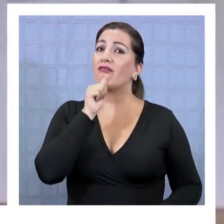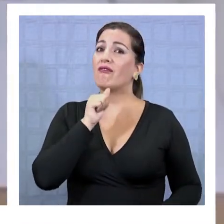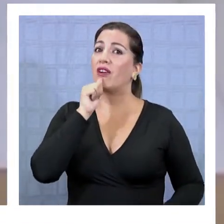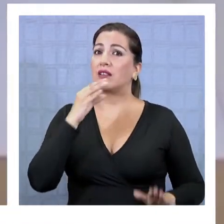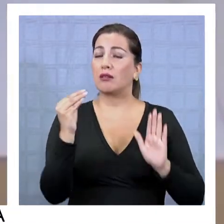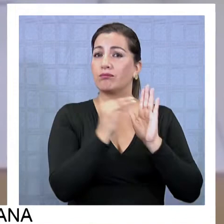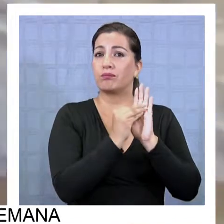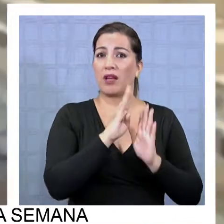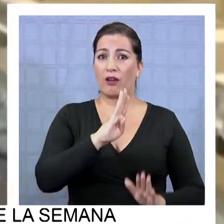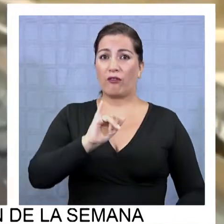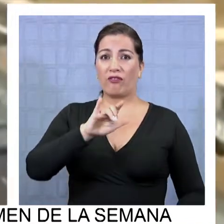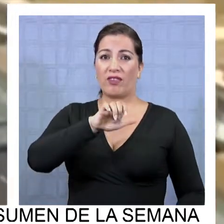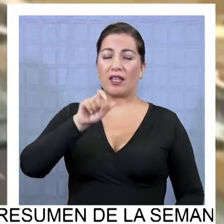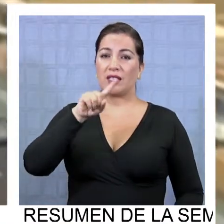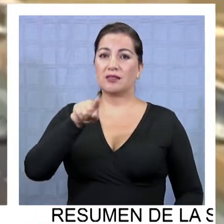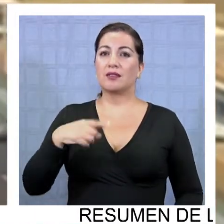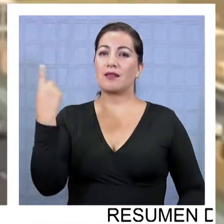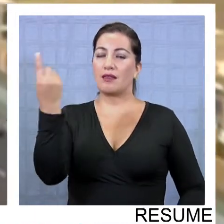a bienes nacionales.